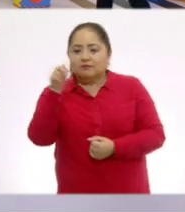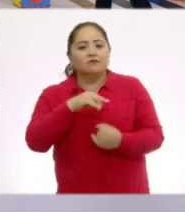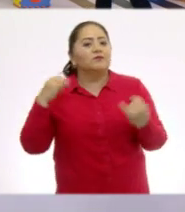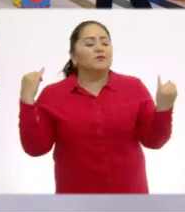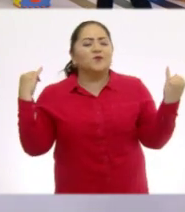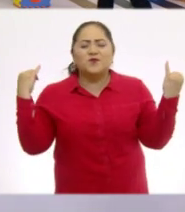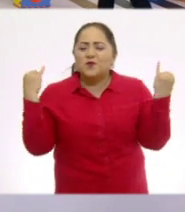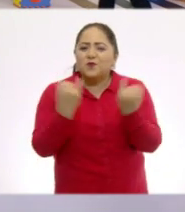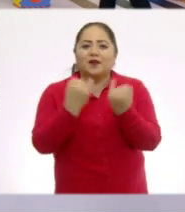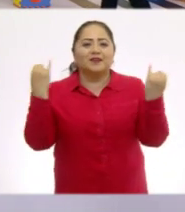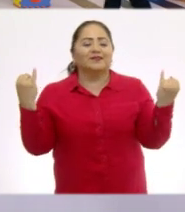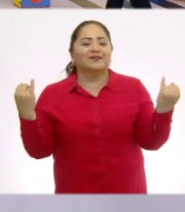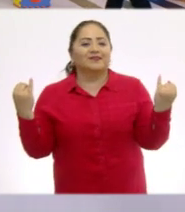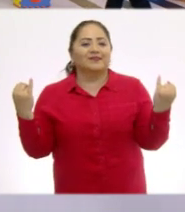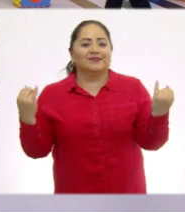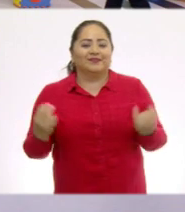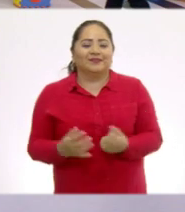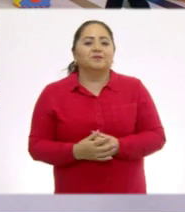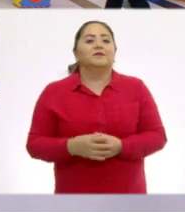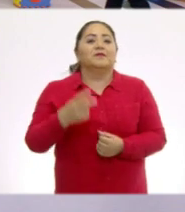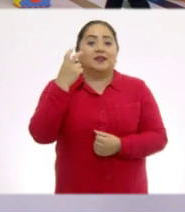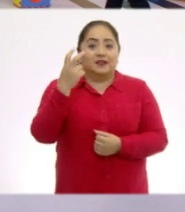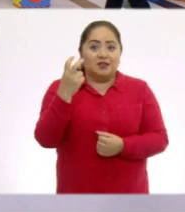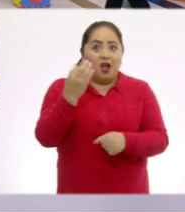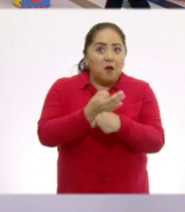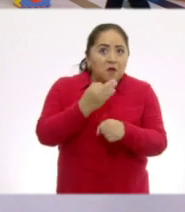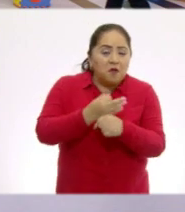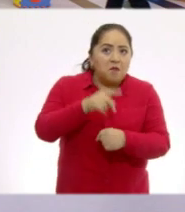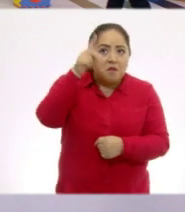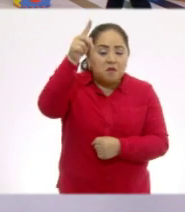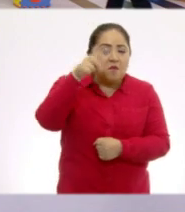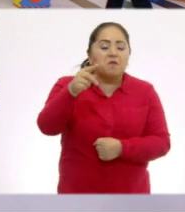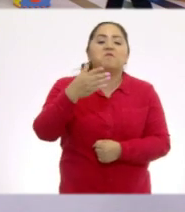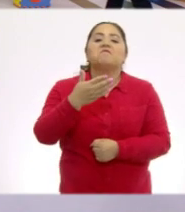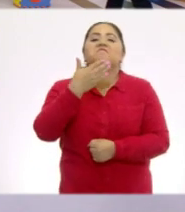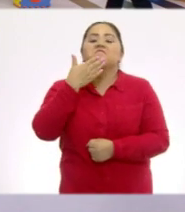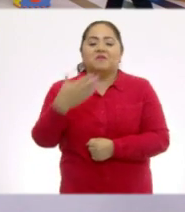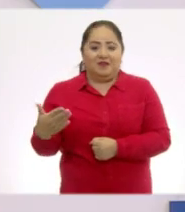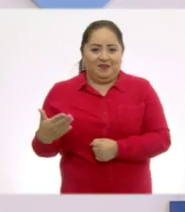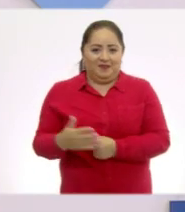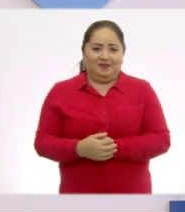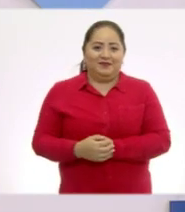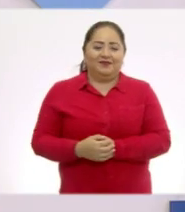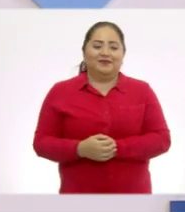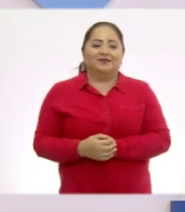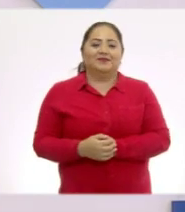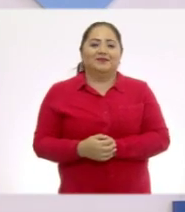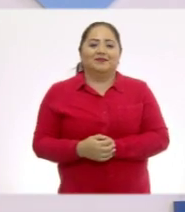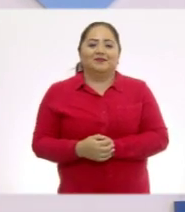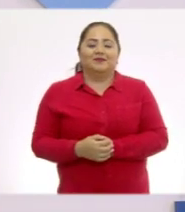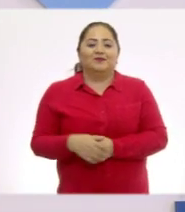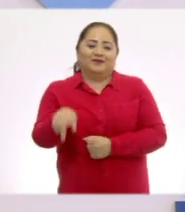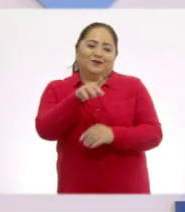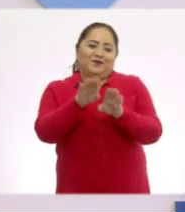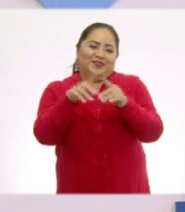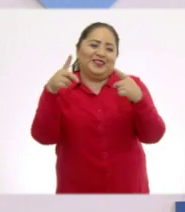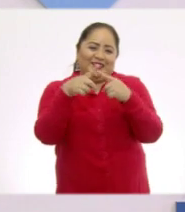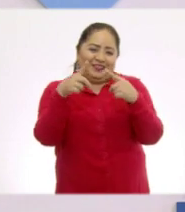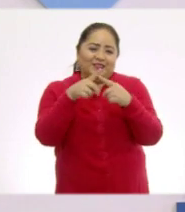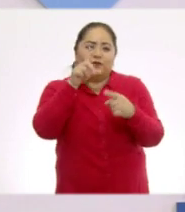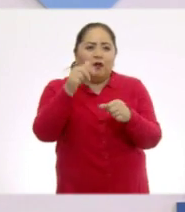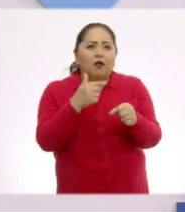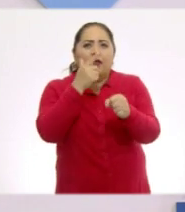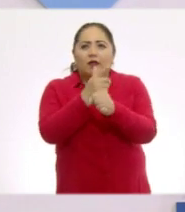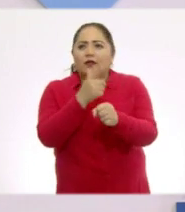gotas de agua. Iguales. Creo que hasta ahorita vamos muy bien haciendo estos retos y vamos